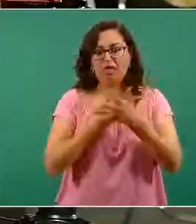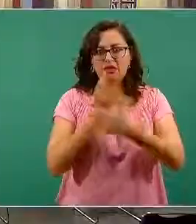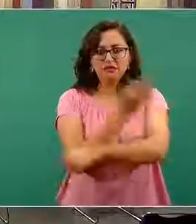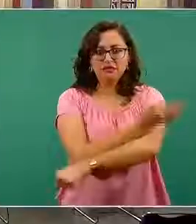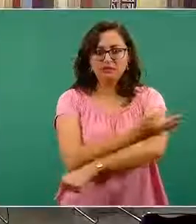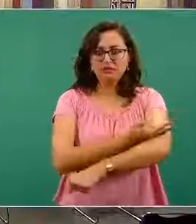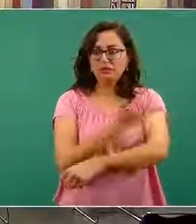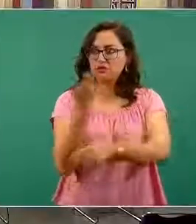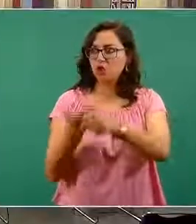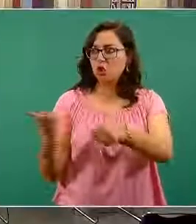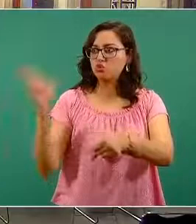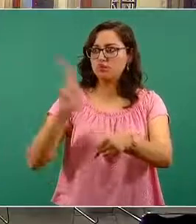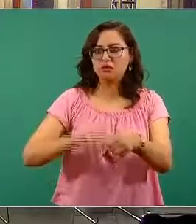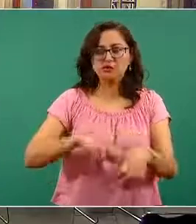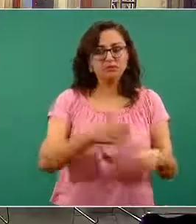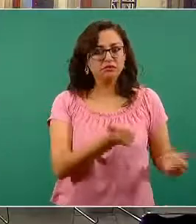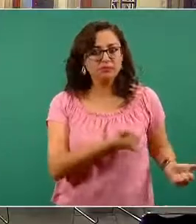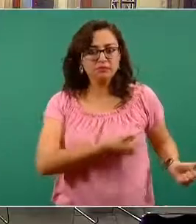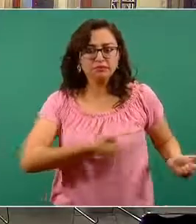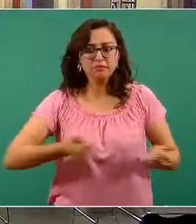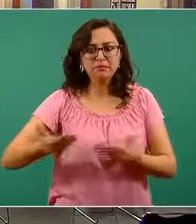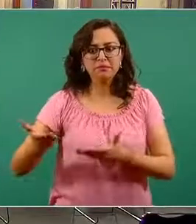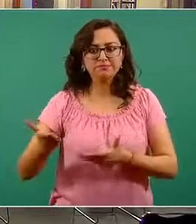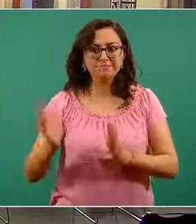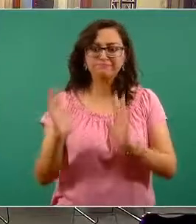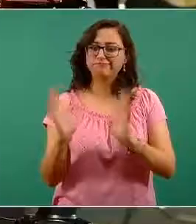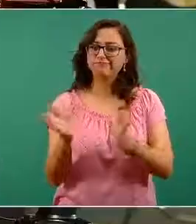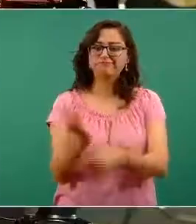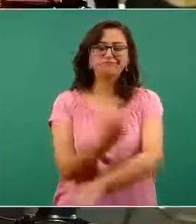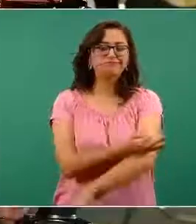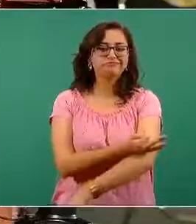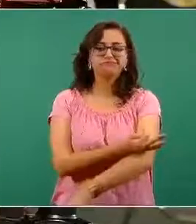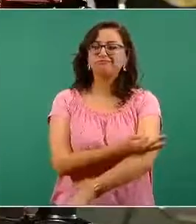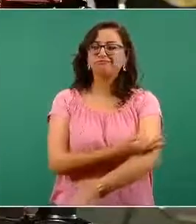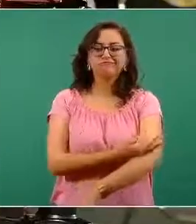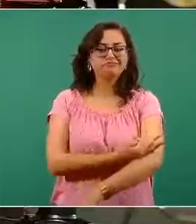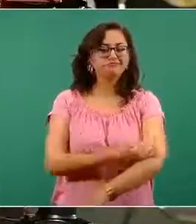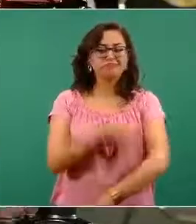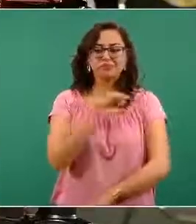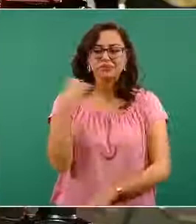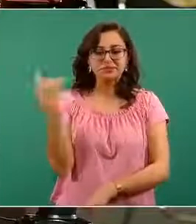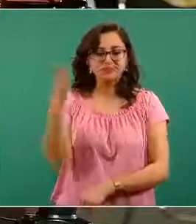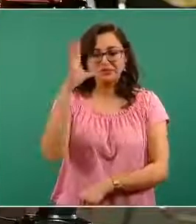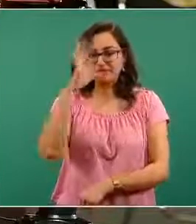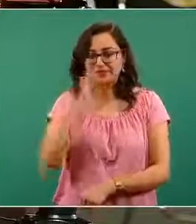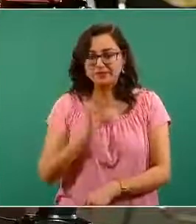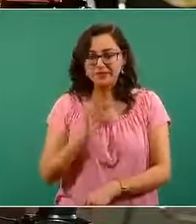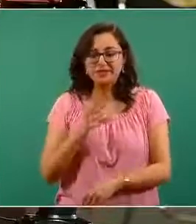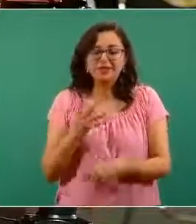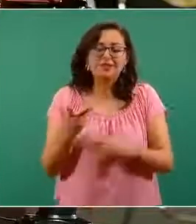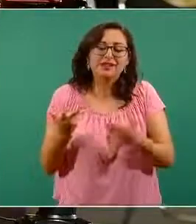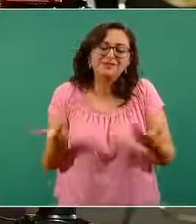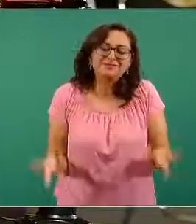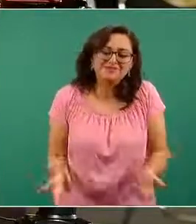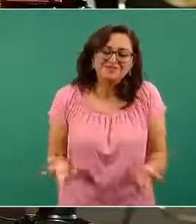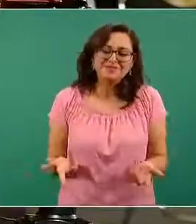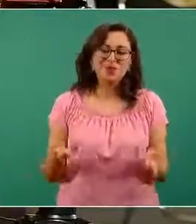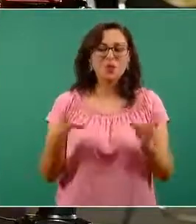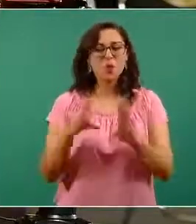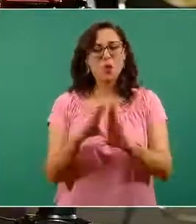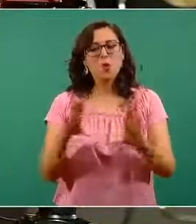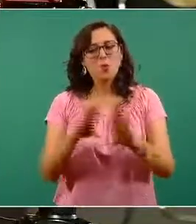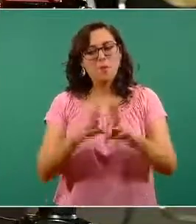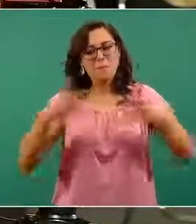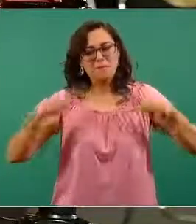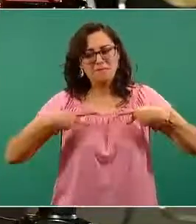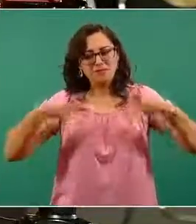debe de buscar la atención del especialista fuera de casa y no esperarse con la falsa idea de que